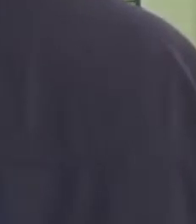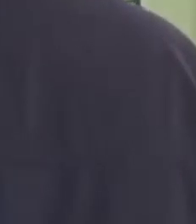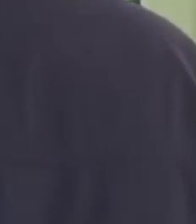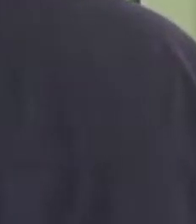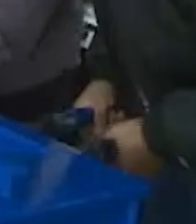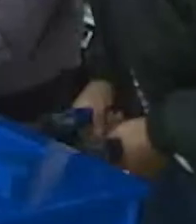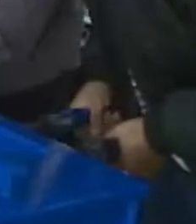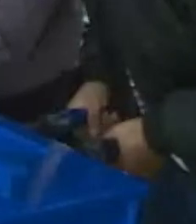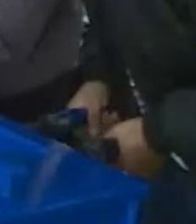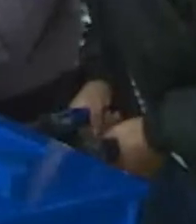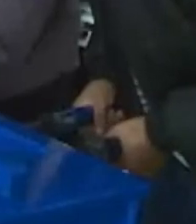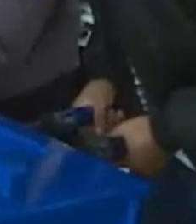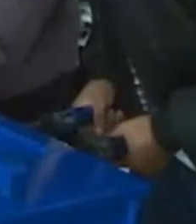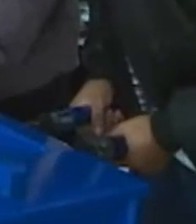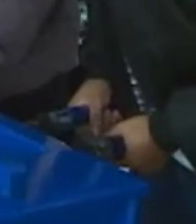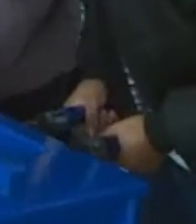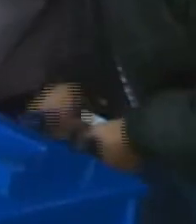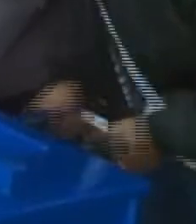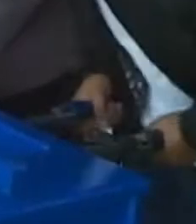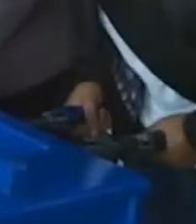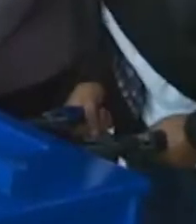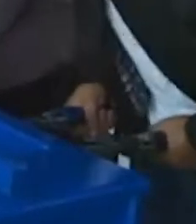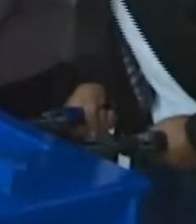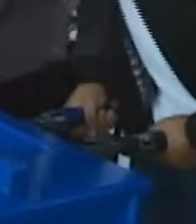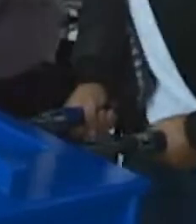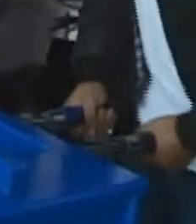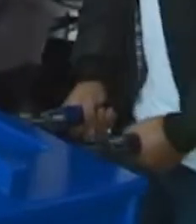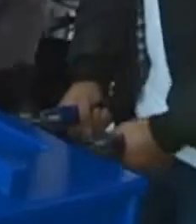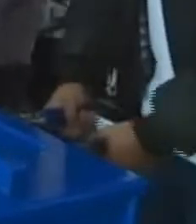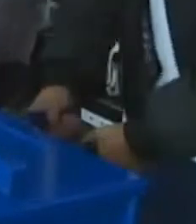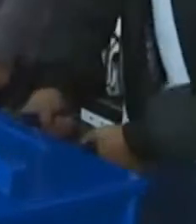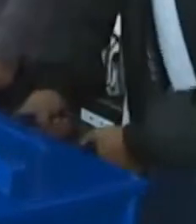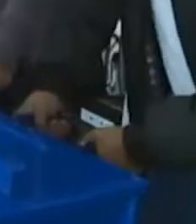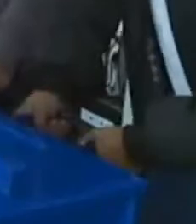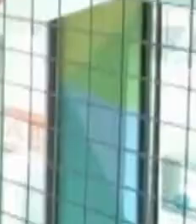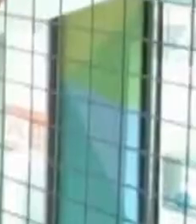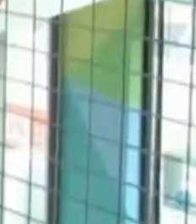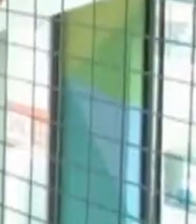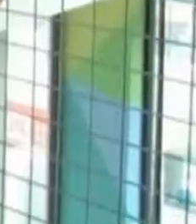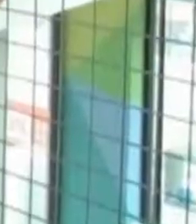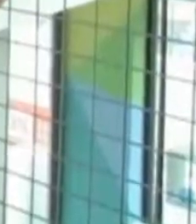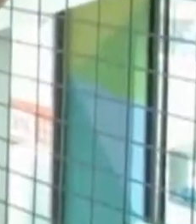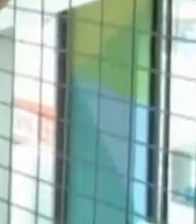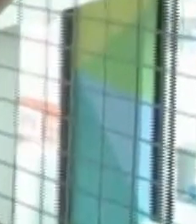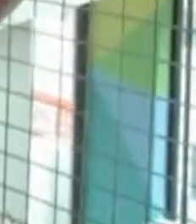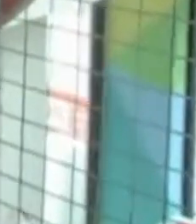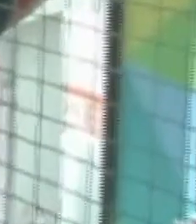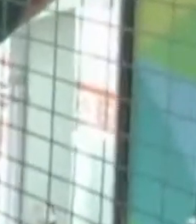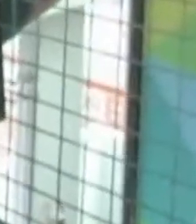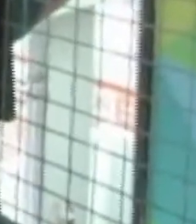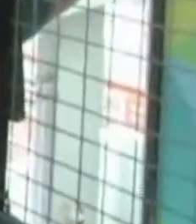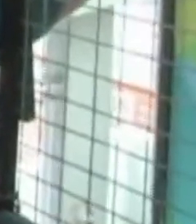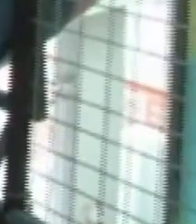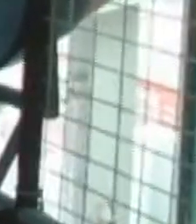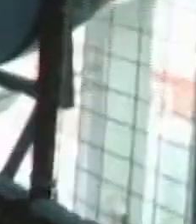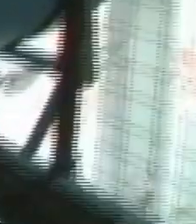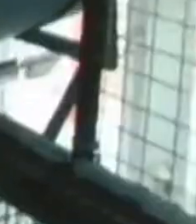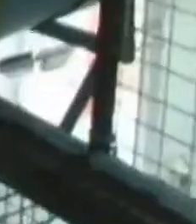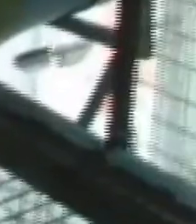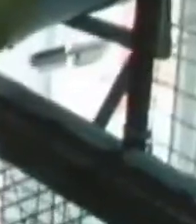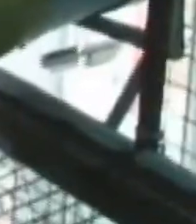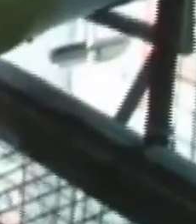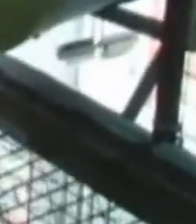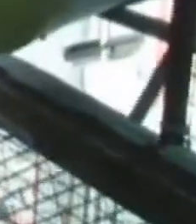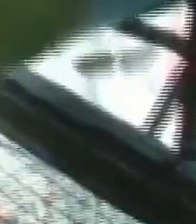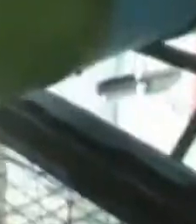otros ecosistemas y acoplar las buenas prácticas a su negocio. Una de ellas es lograr un equilibrio perfecto entre